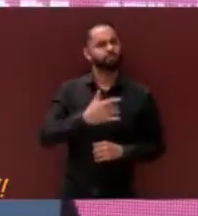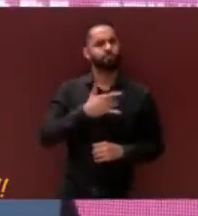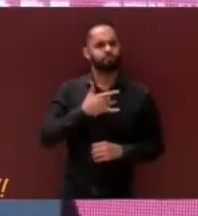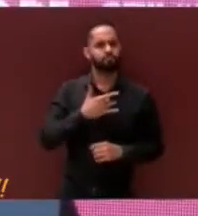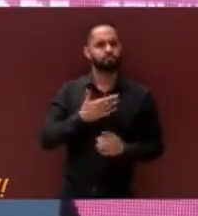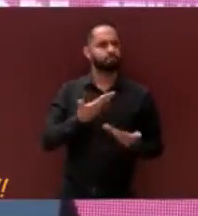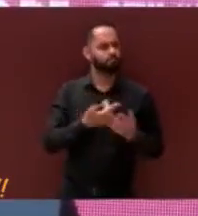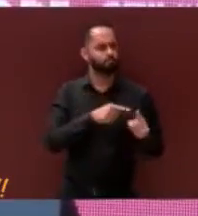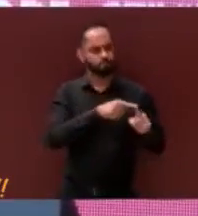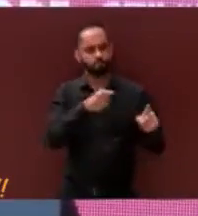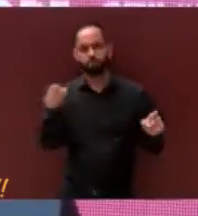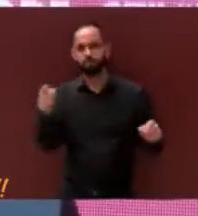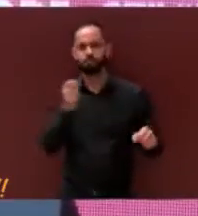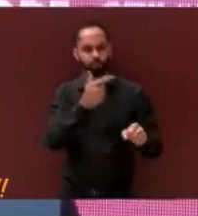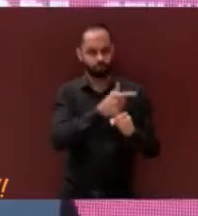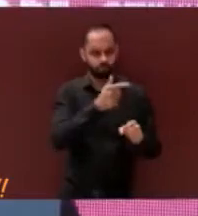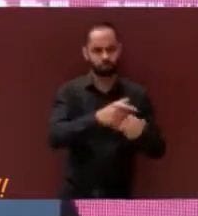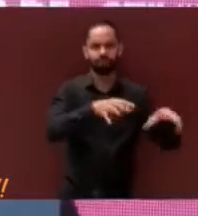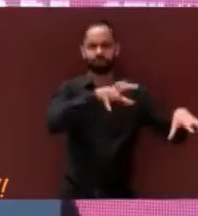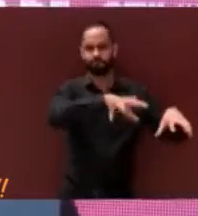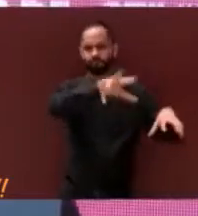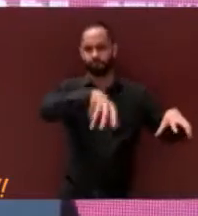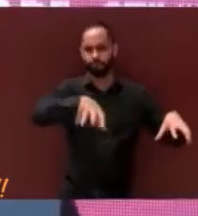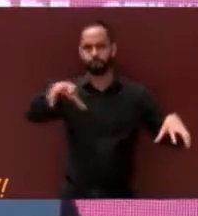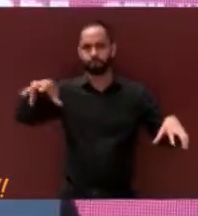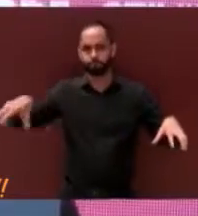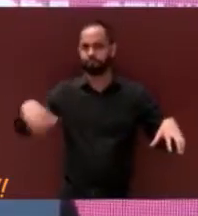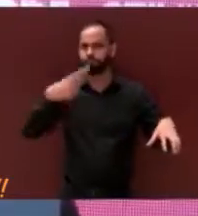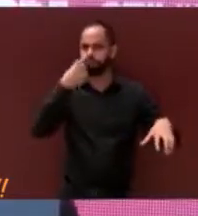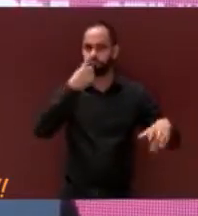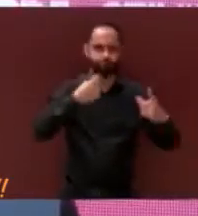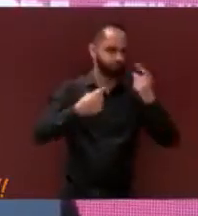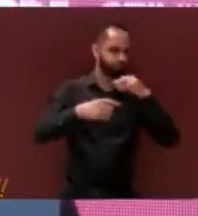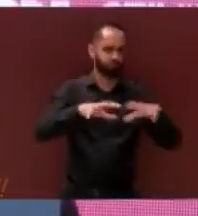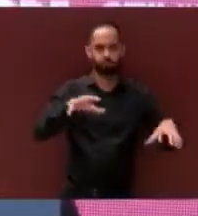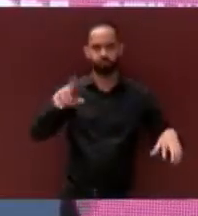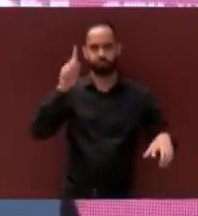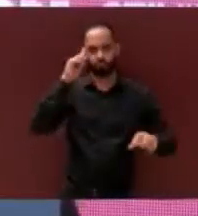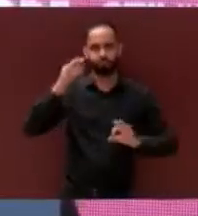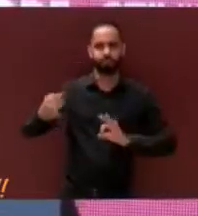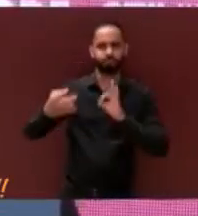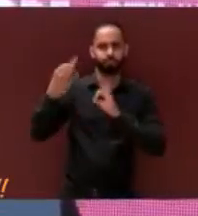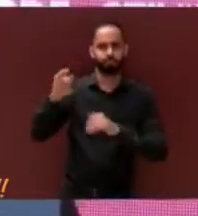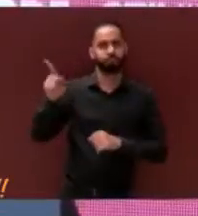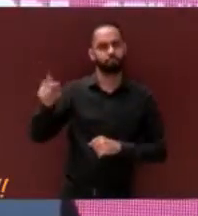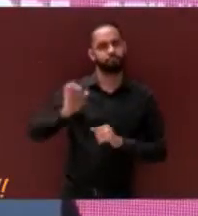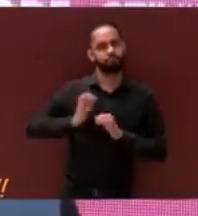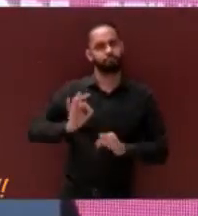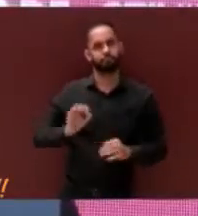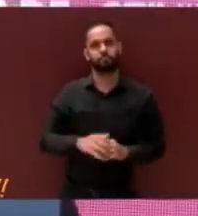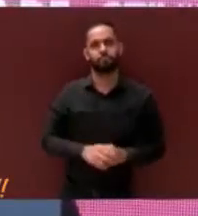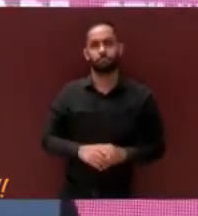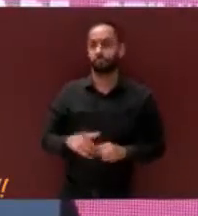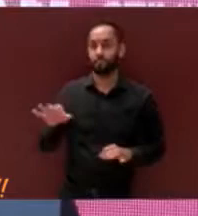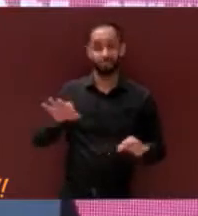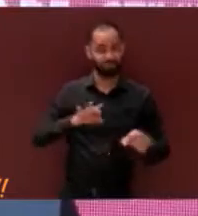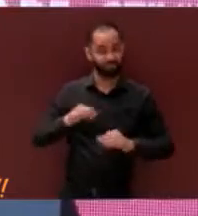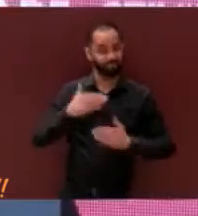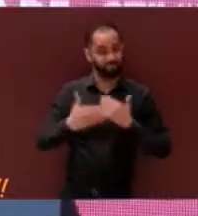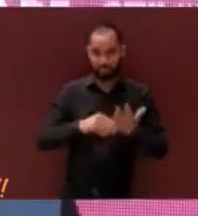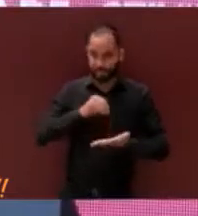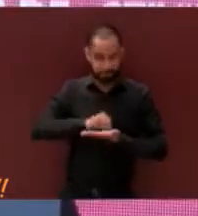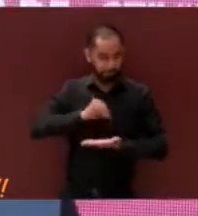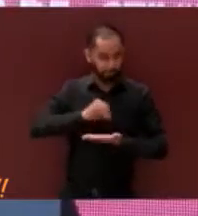en distritos policiales y puntos de alcoholimetría que mostramos ante ustedes hace un momento. Fue un trabajo permanente y